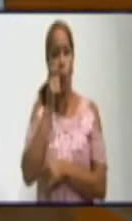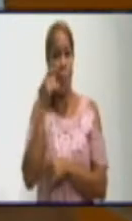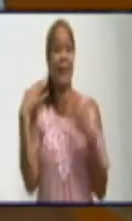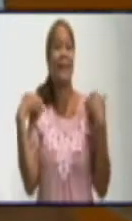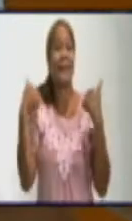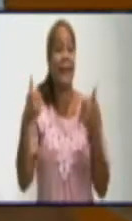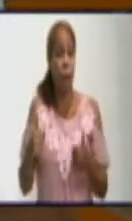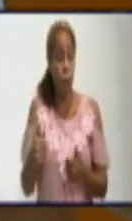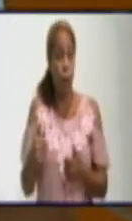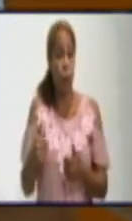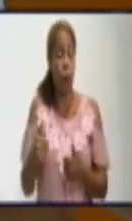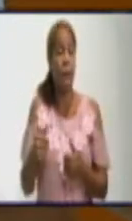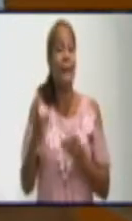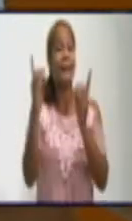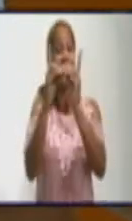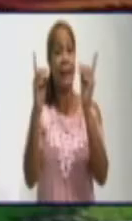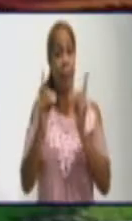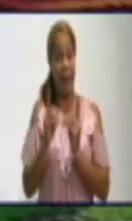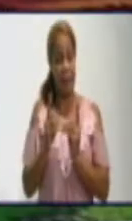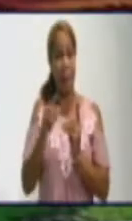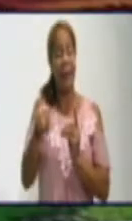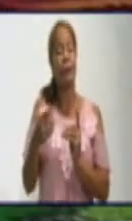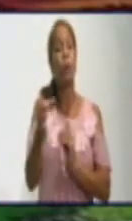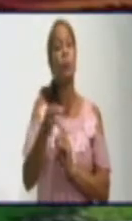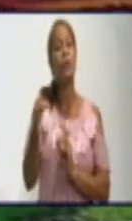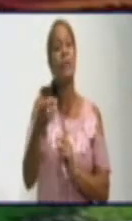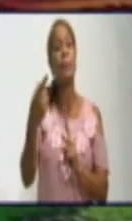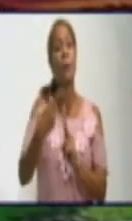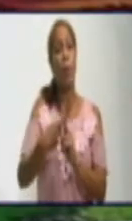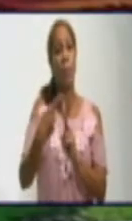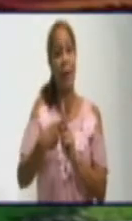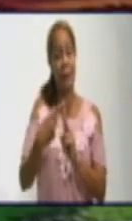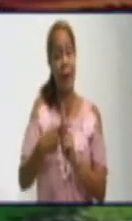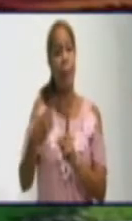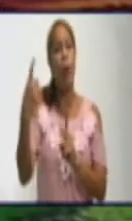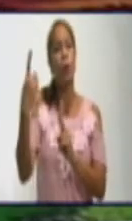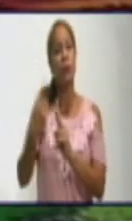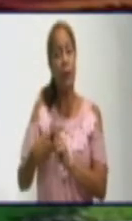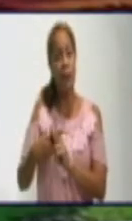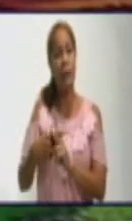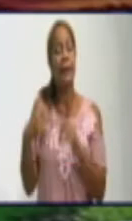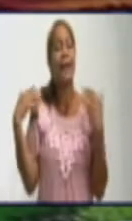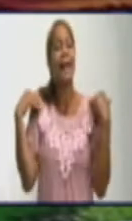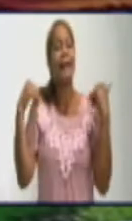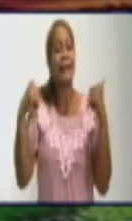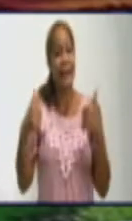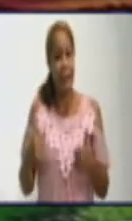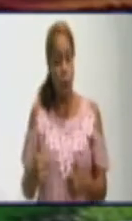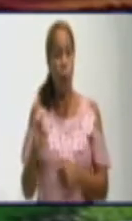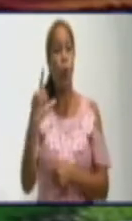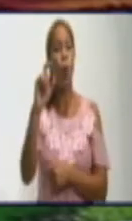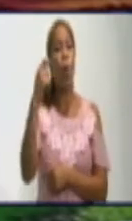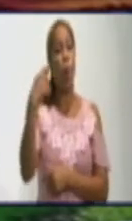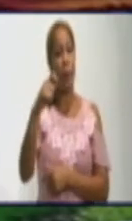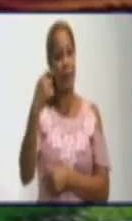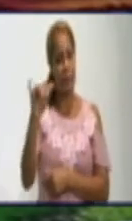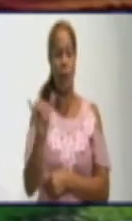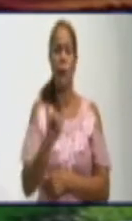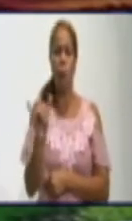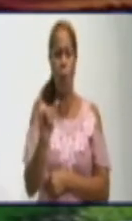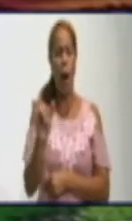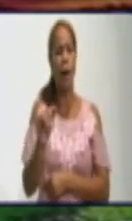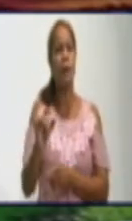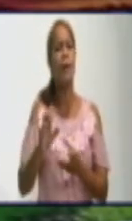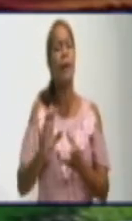director de la unidad empresarial de base Bayamo y Joel Ramírez, director comercial, que también estará formando